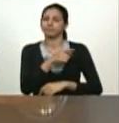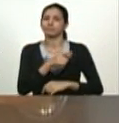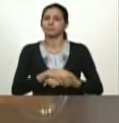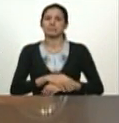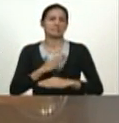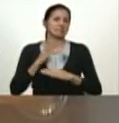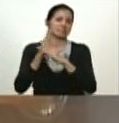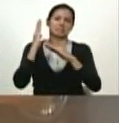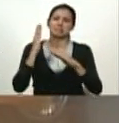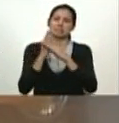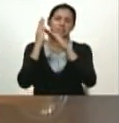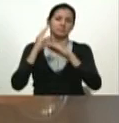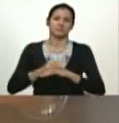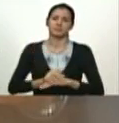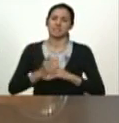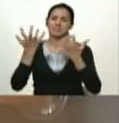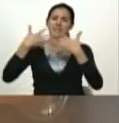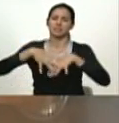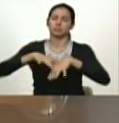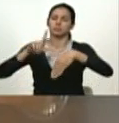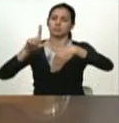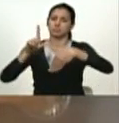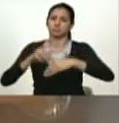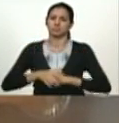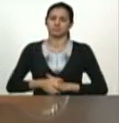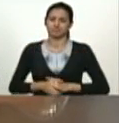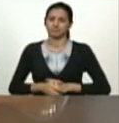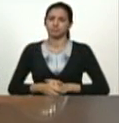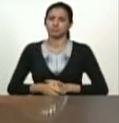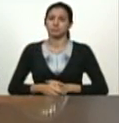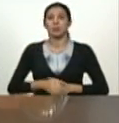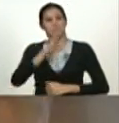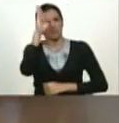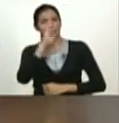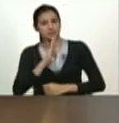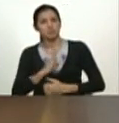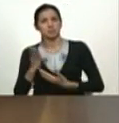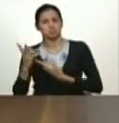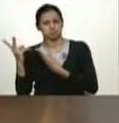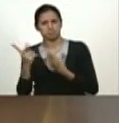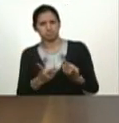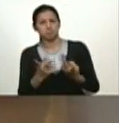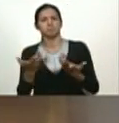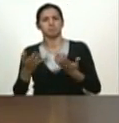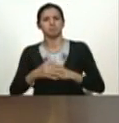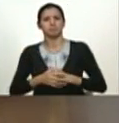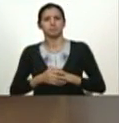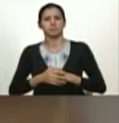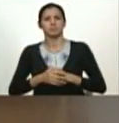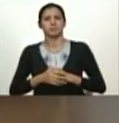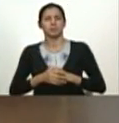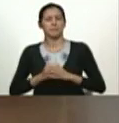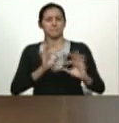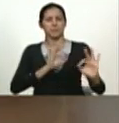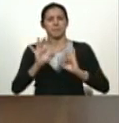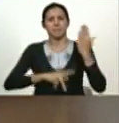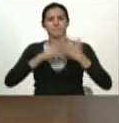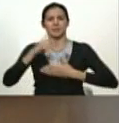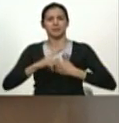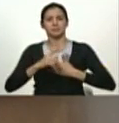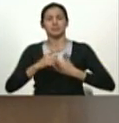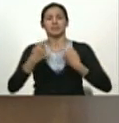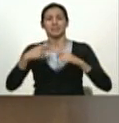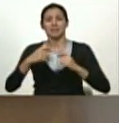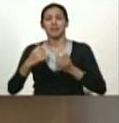suramericana integracionista con Brasil y pongámonos en un plan de estabilización de la producción de los